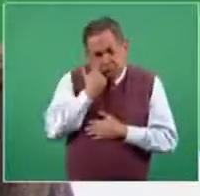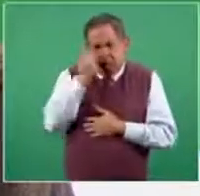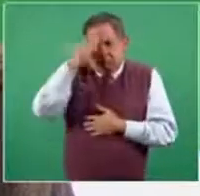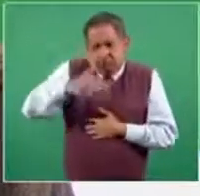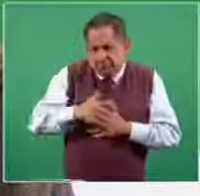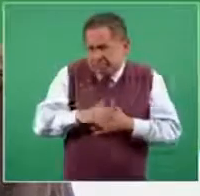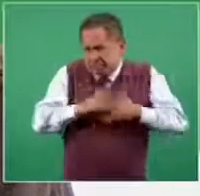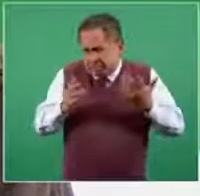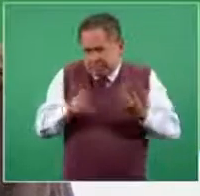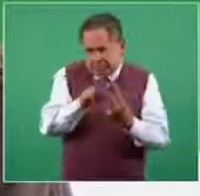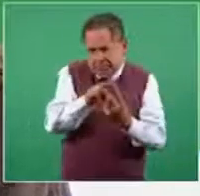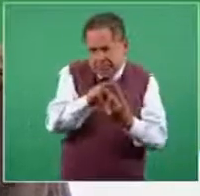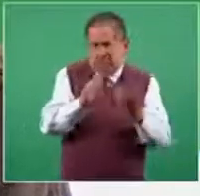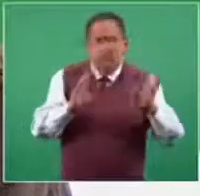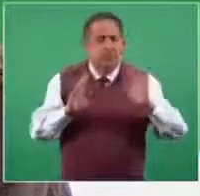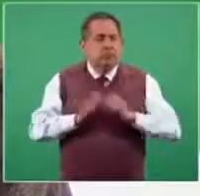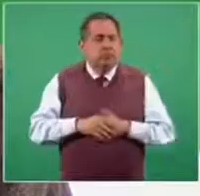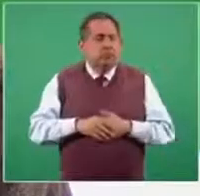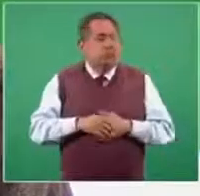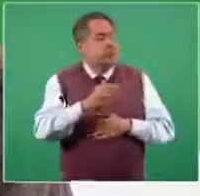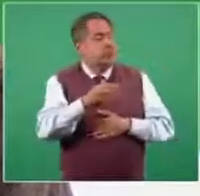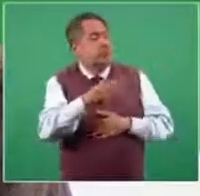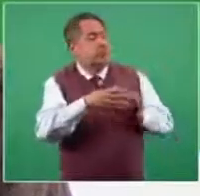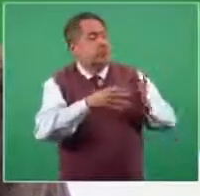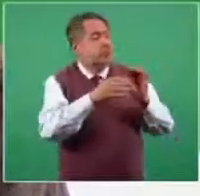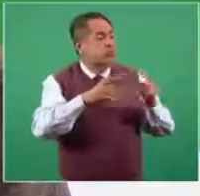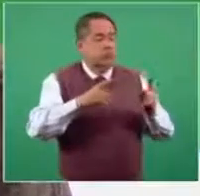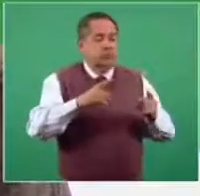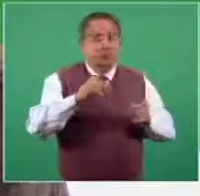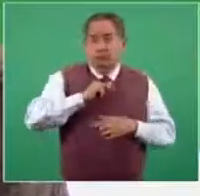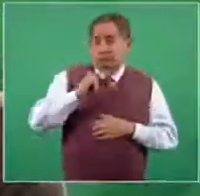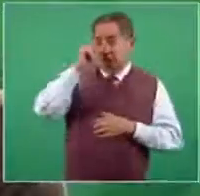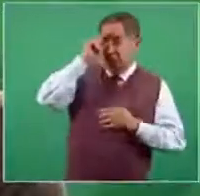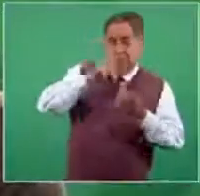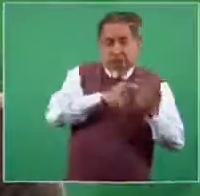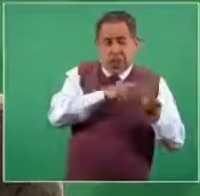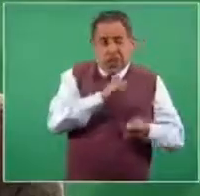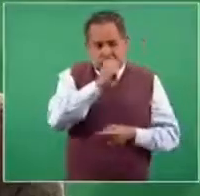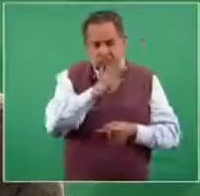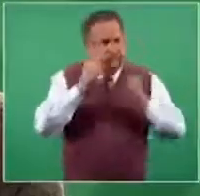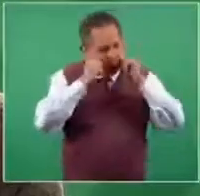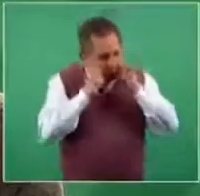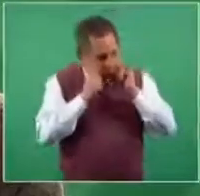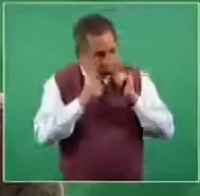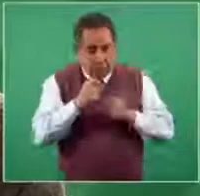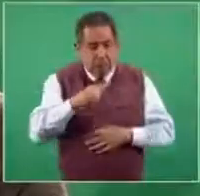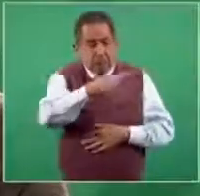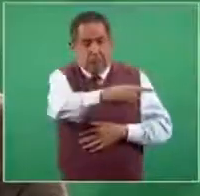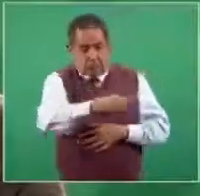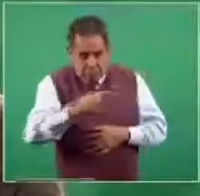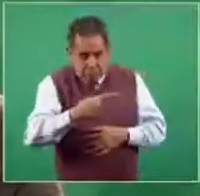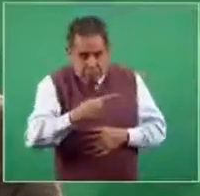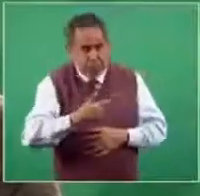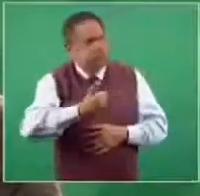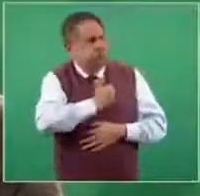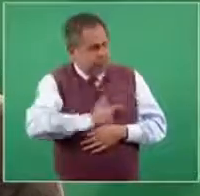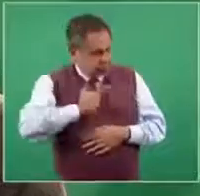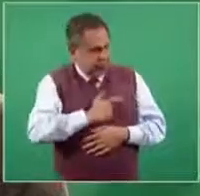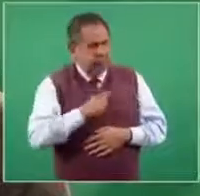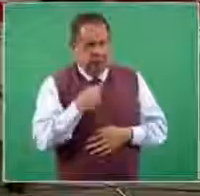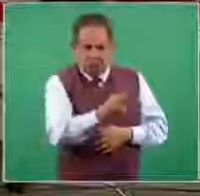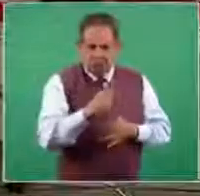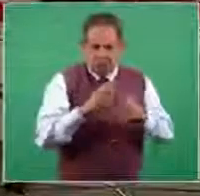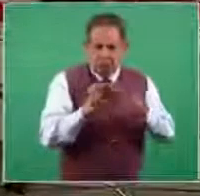información. E insisto, aunque no se autoconsidere en intelectuales, a cualquier persona que lo pregunte con gusto se lo explicamos.